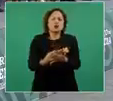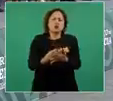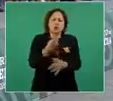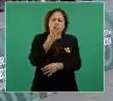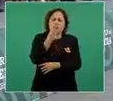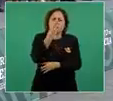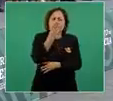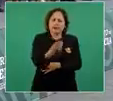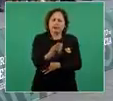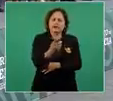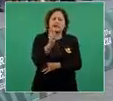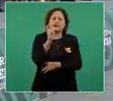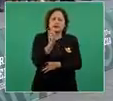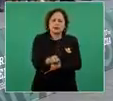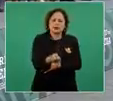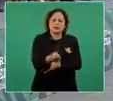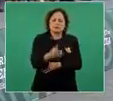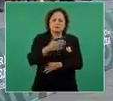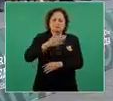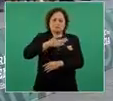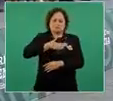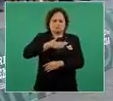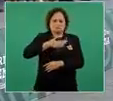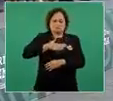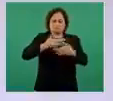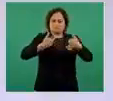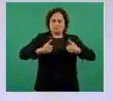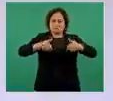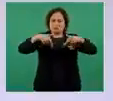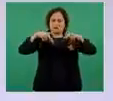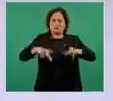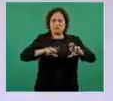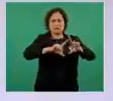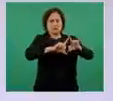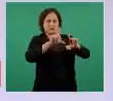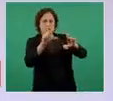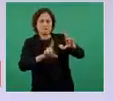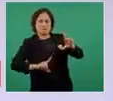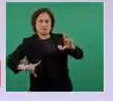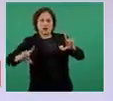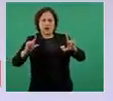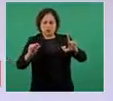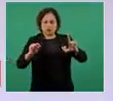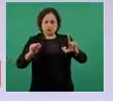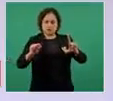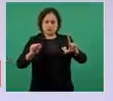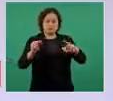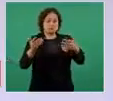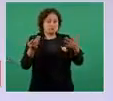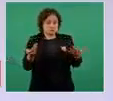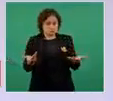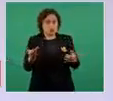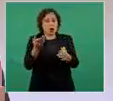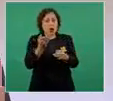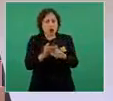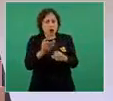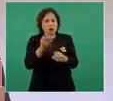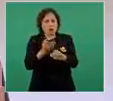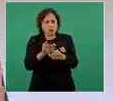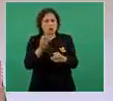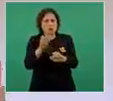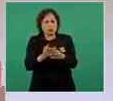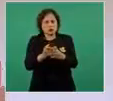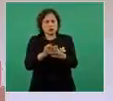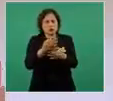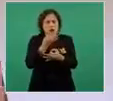El gobierno que represento llama respetuosamente al